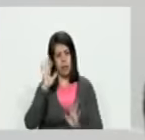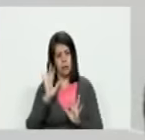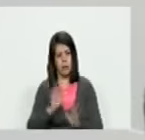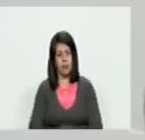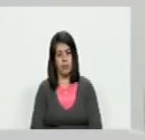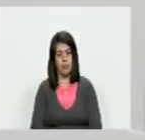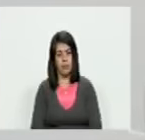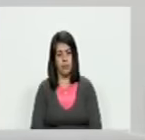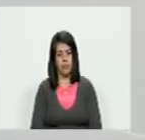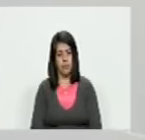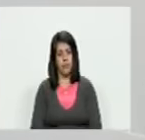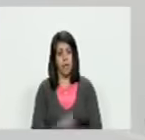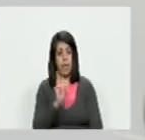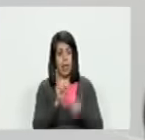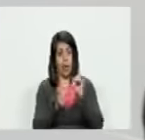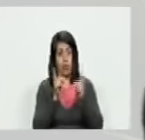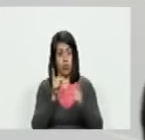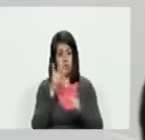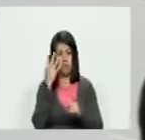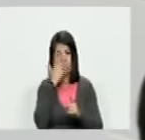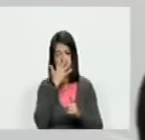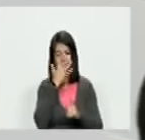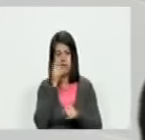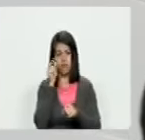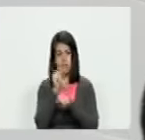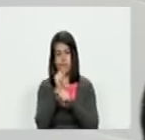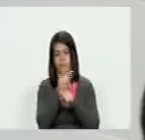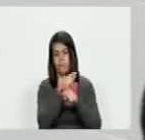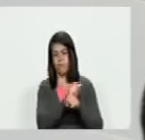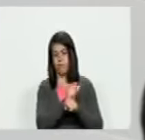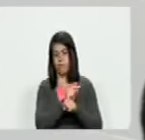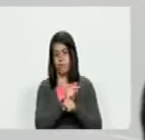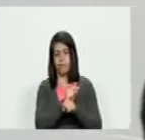no era si había algún tipo de señalamiento o duda